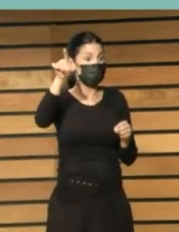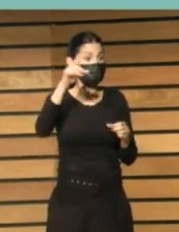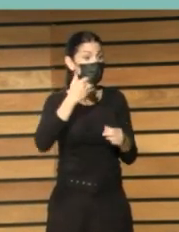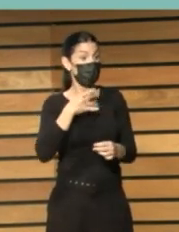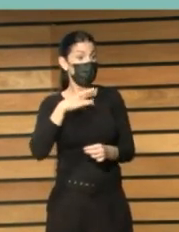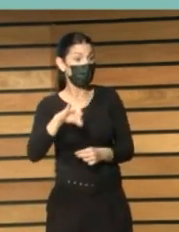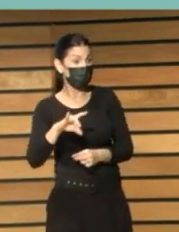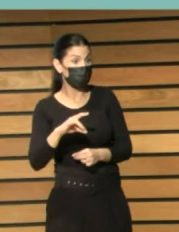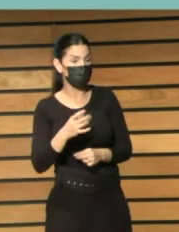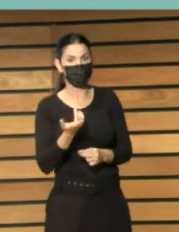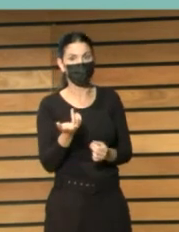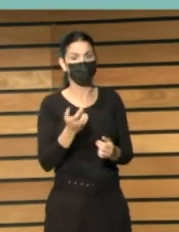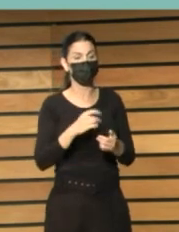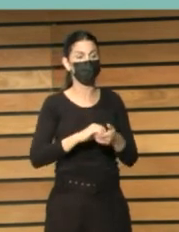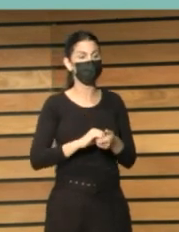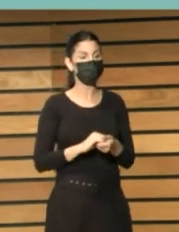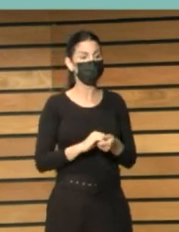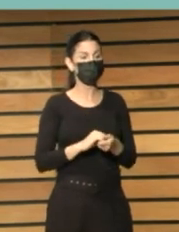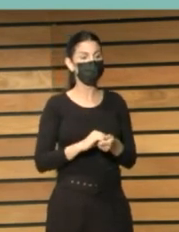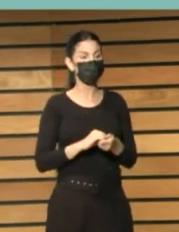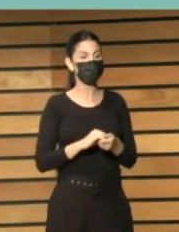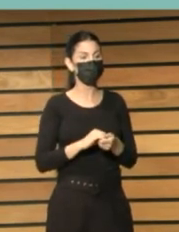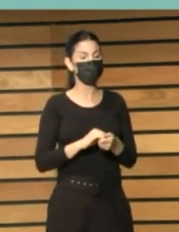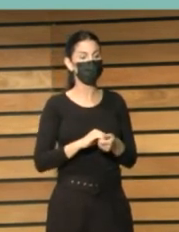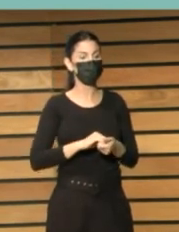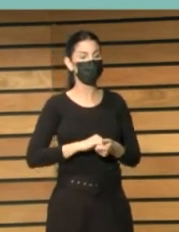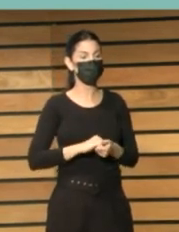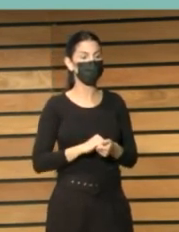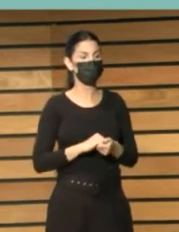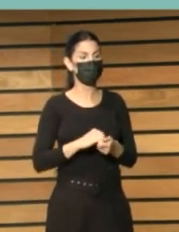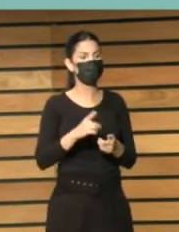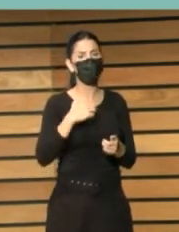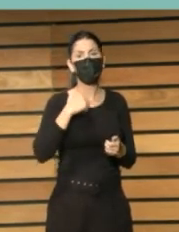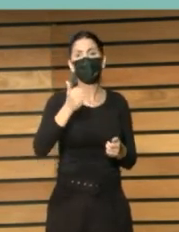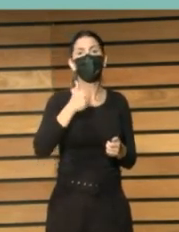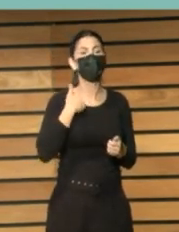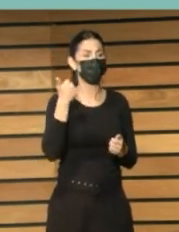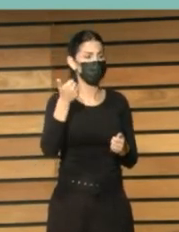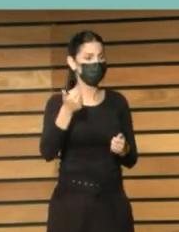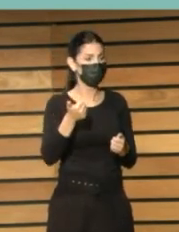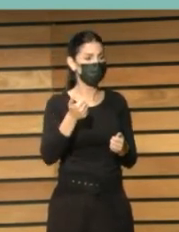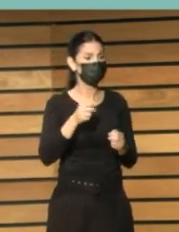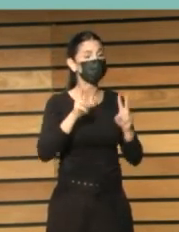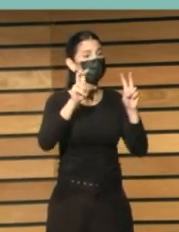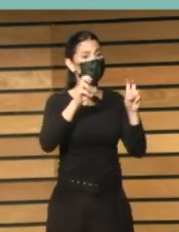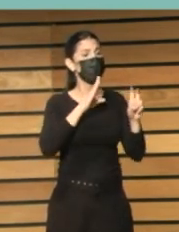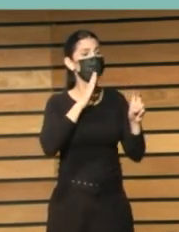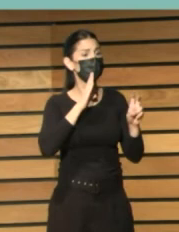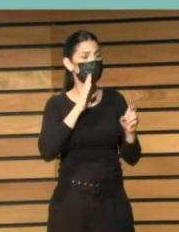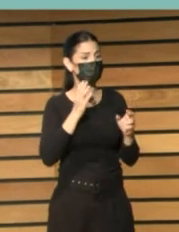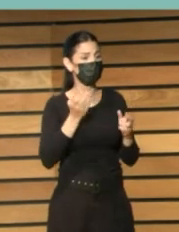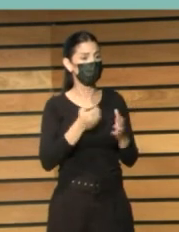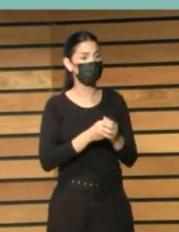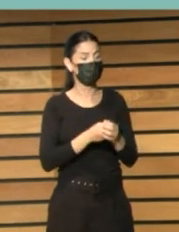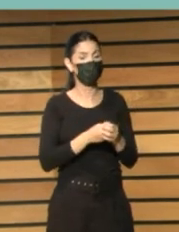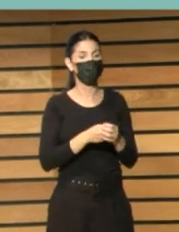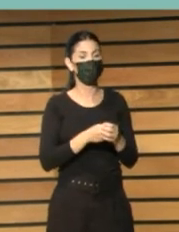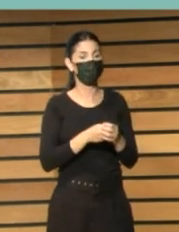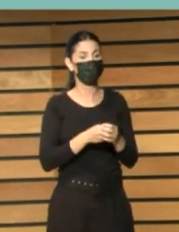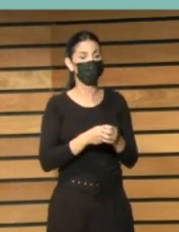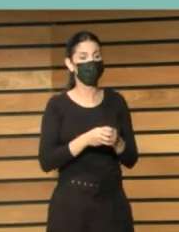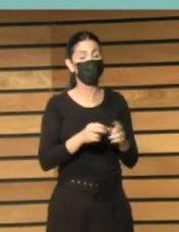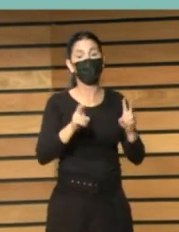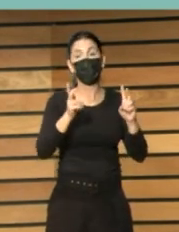prestar vídeos etcétera o sea tendríamos que aprovechar este tipo de cosas y esto es un tema que enlaza con lo que hemos vuelto a hablar de las